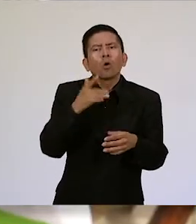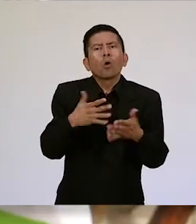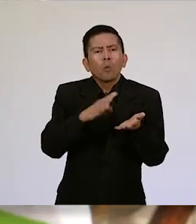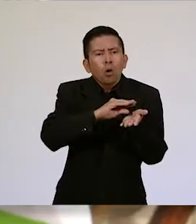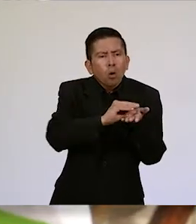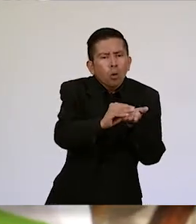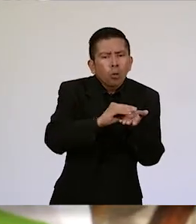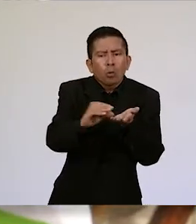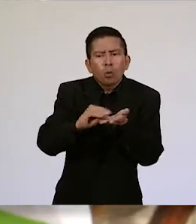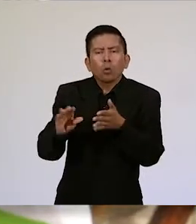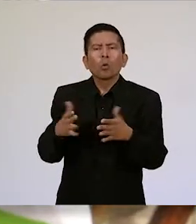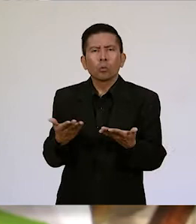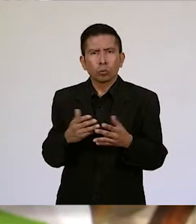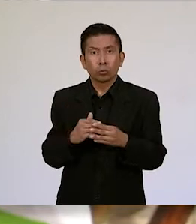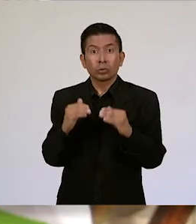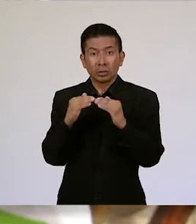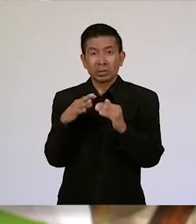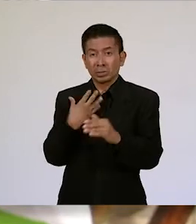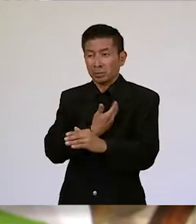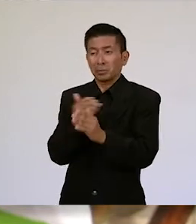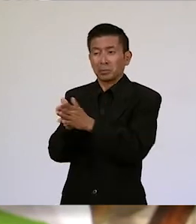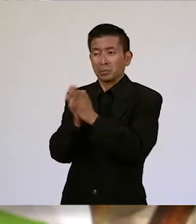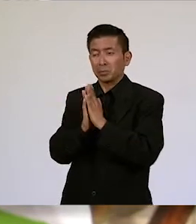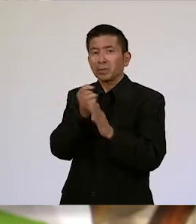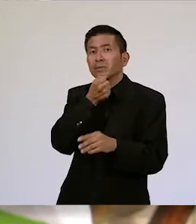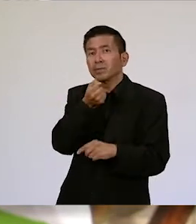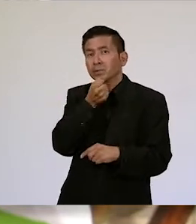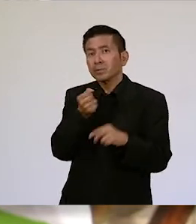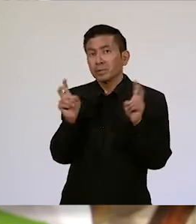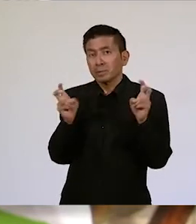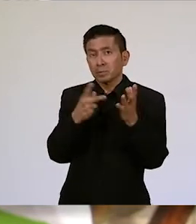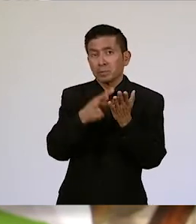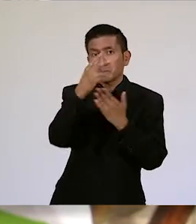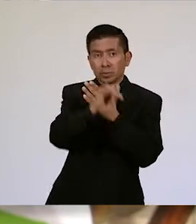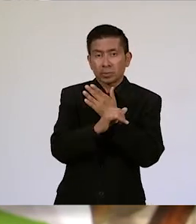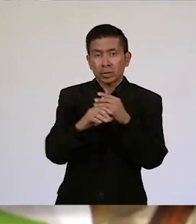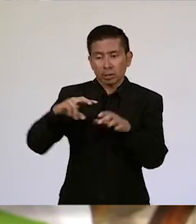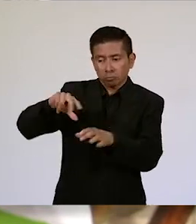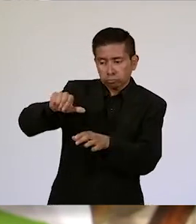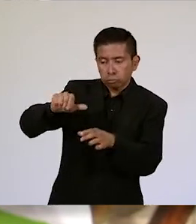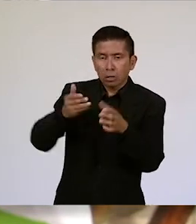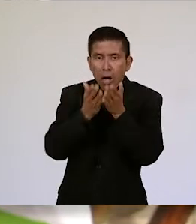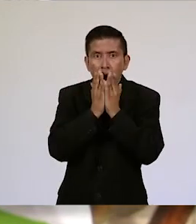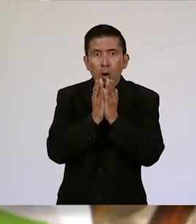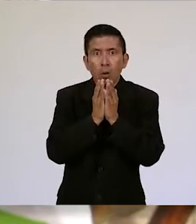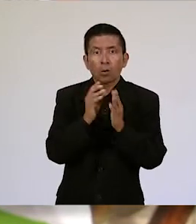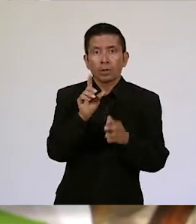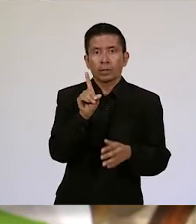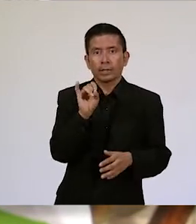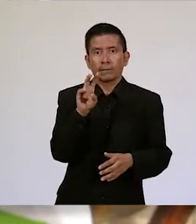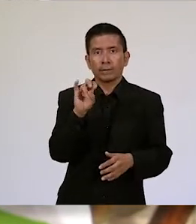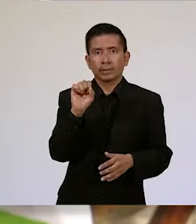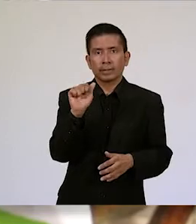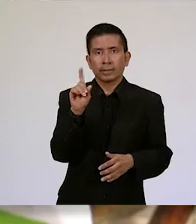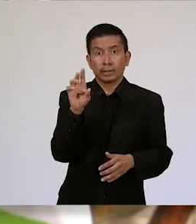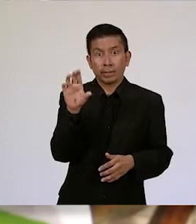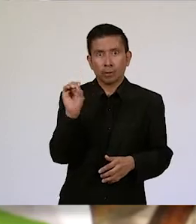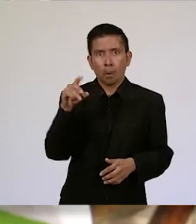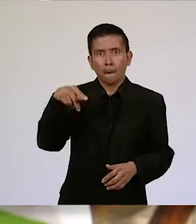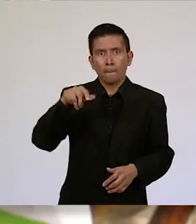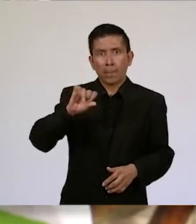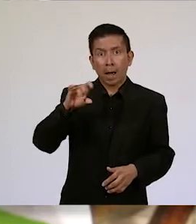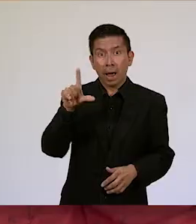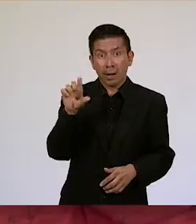geográficamente. también solicitamos información sobre el proyecto de agua potable del Divisadero, Pajales y